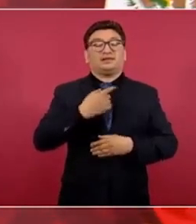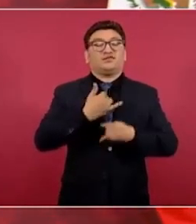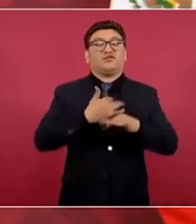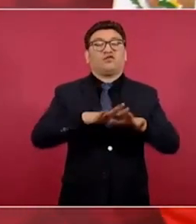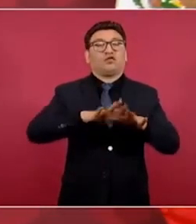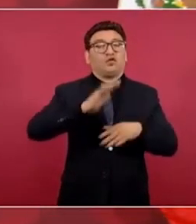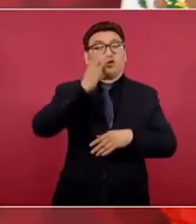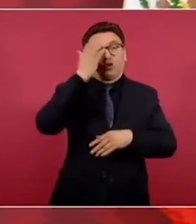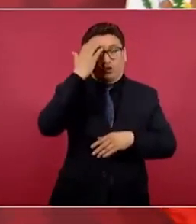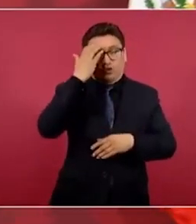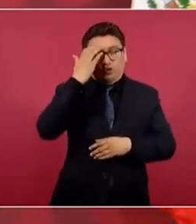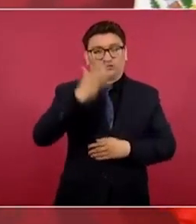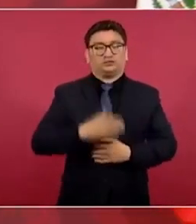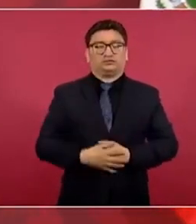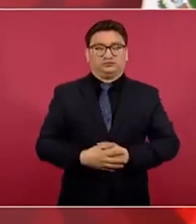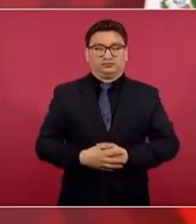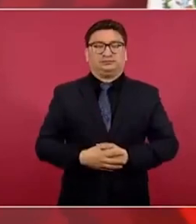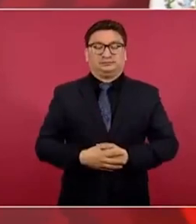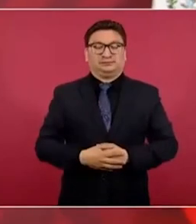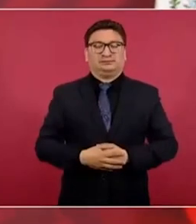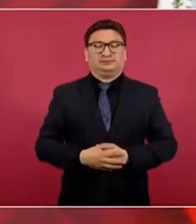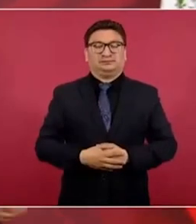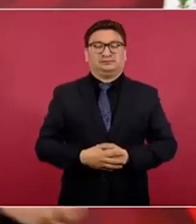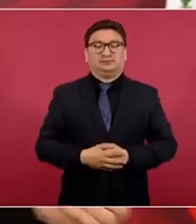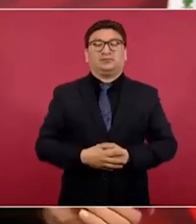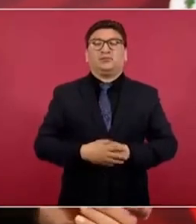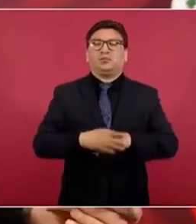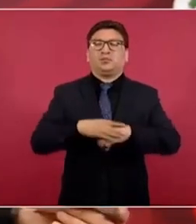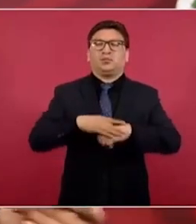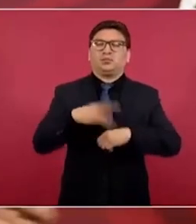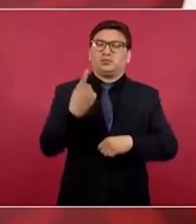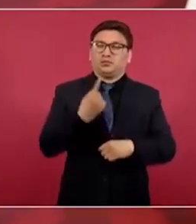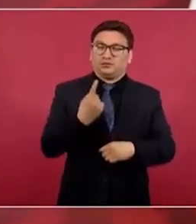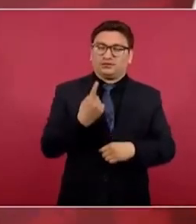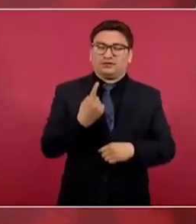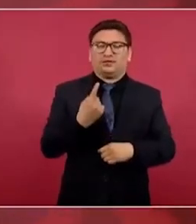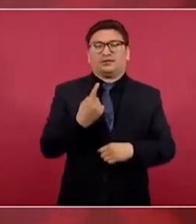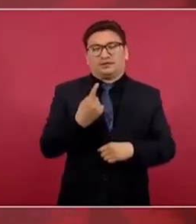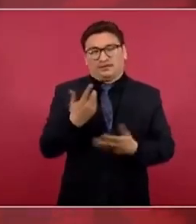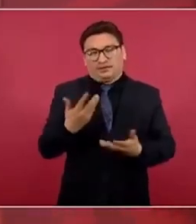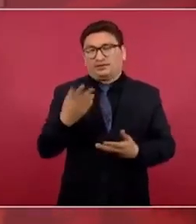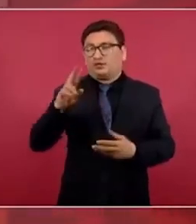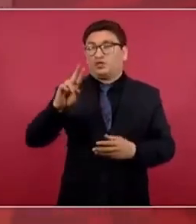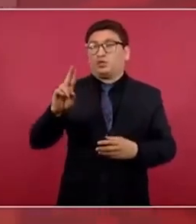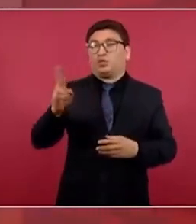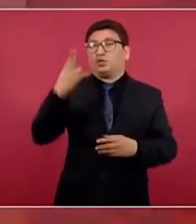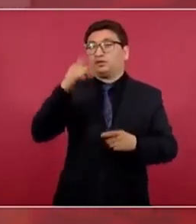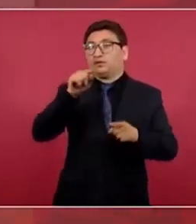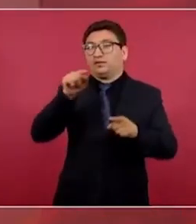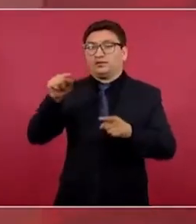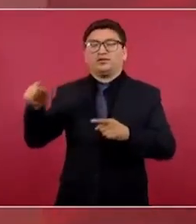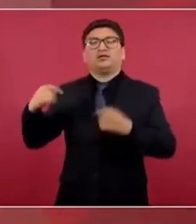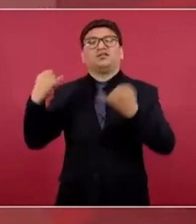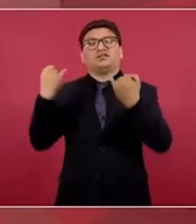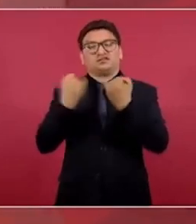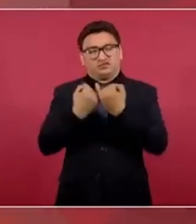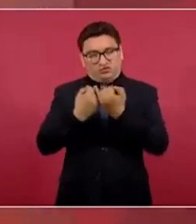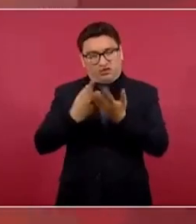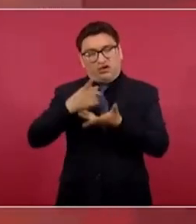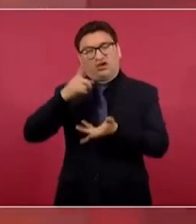porque las universidades fueron tomadas también